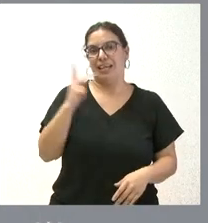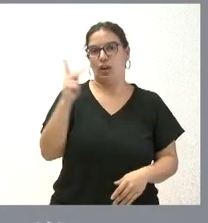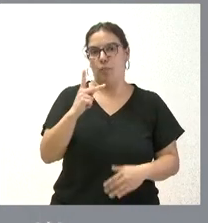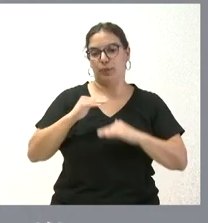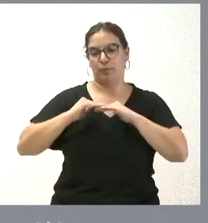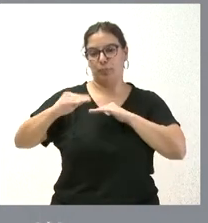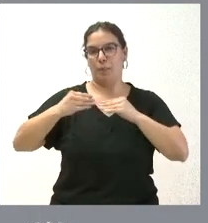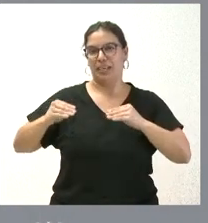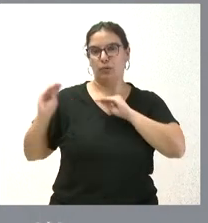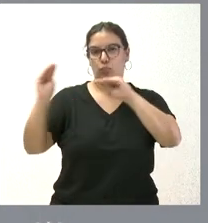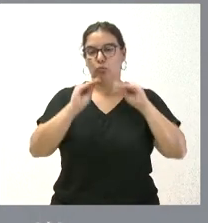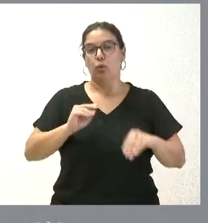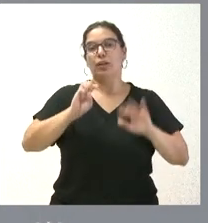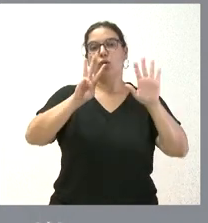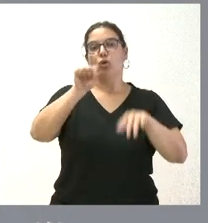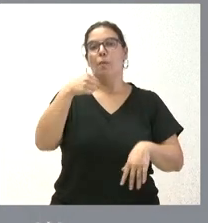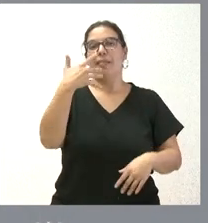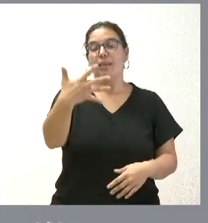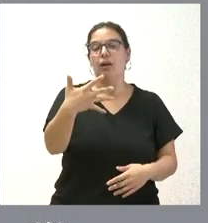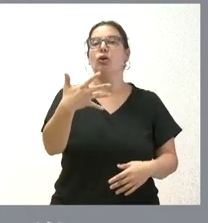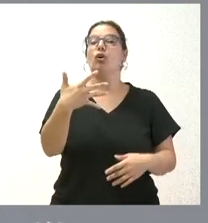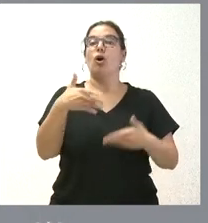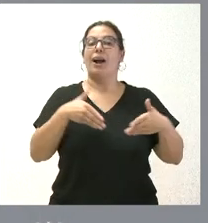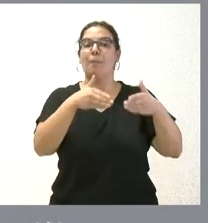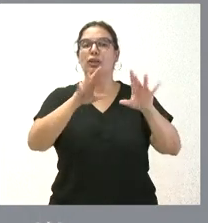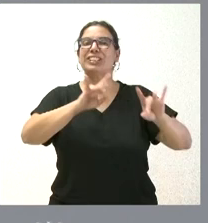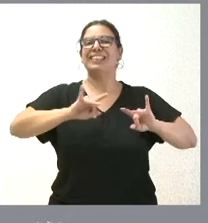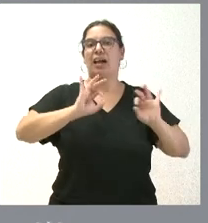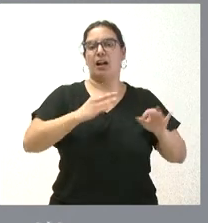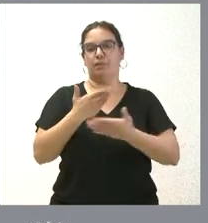materiales de la zona y 8,5 kilómetros de caminos en tierra.